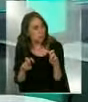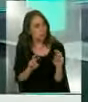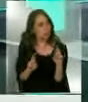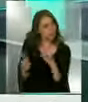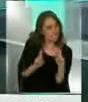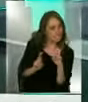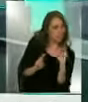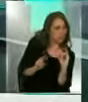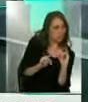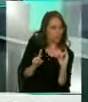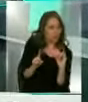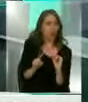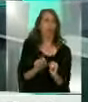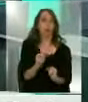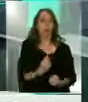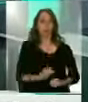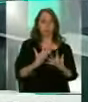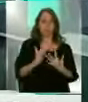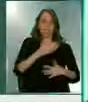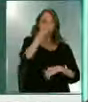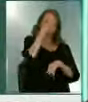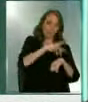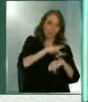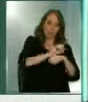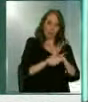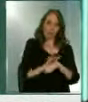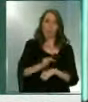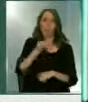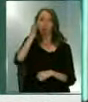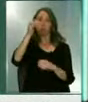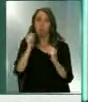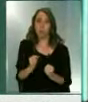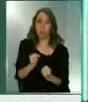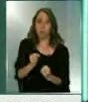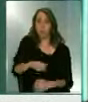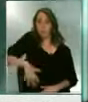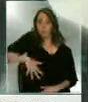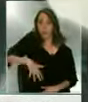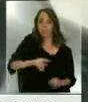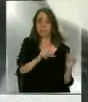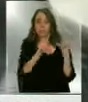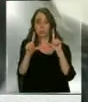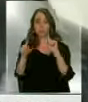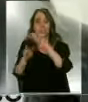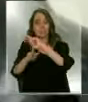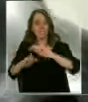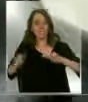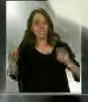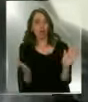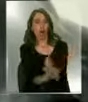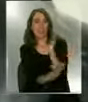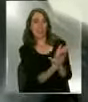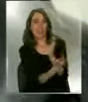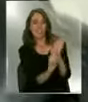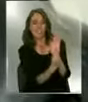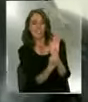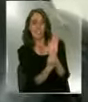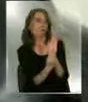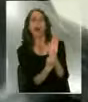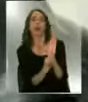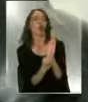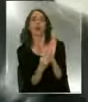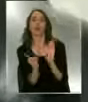relación entre COVID-19 y Parkinson? Escucha. El artículo concluye que no existe